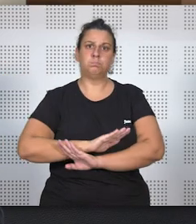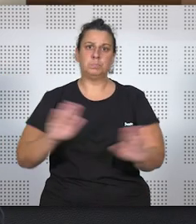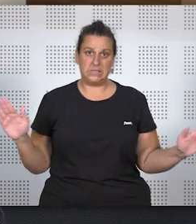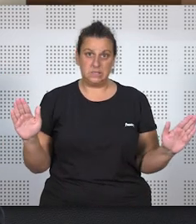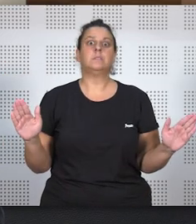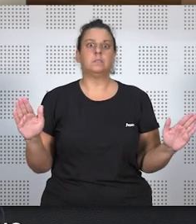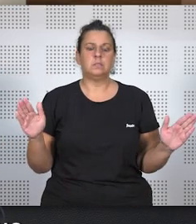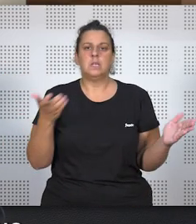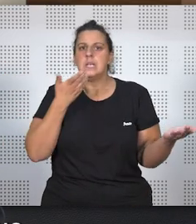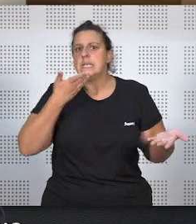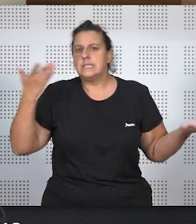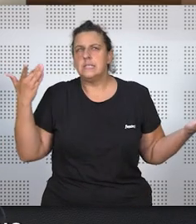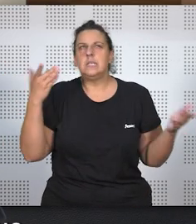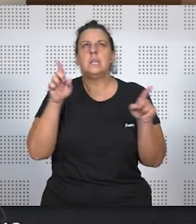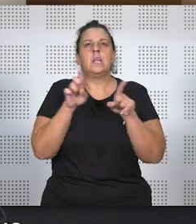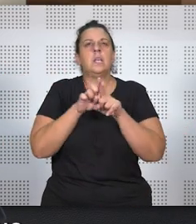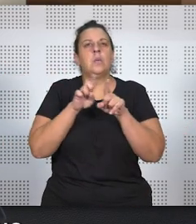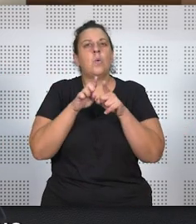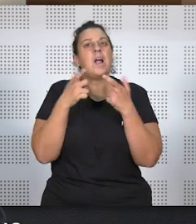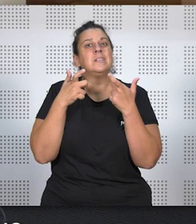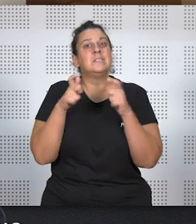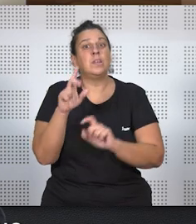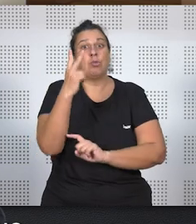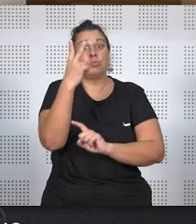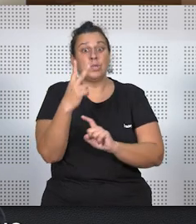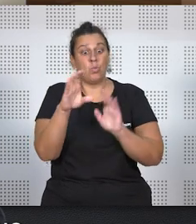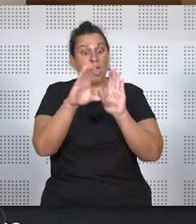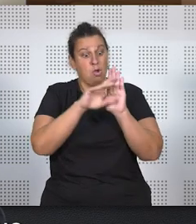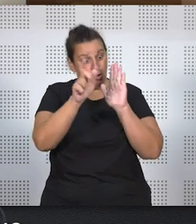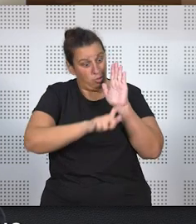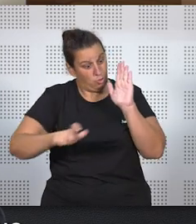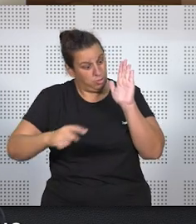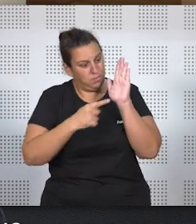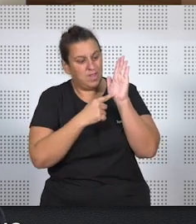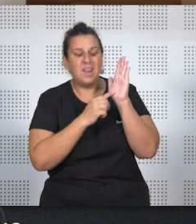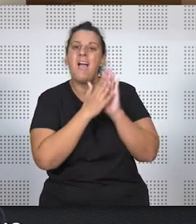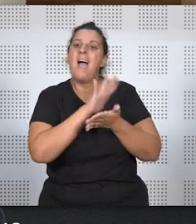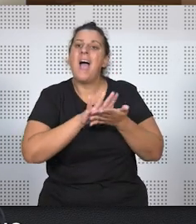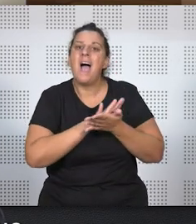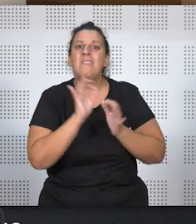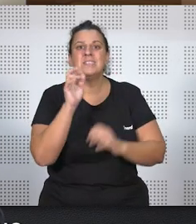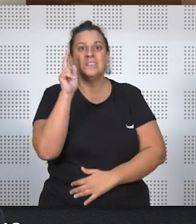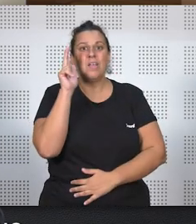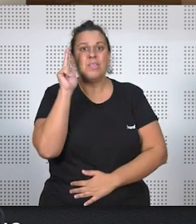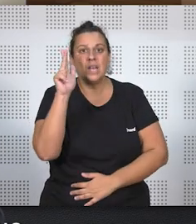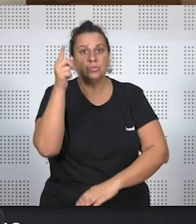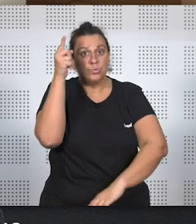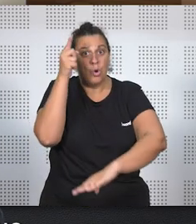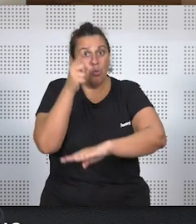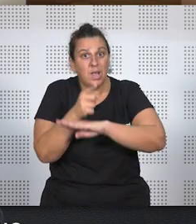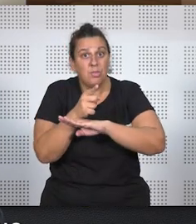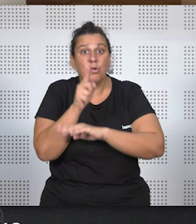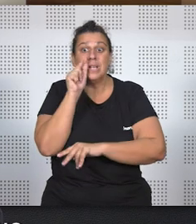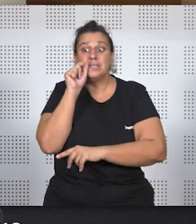incapacita. Si repasamos la sección segunda del Código Civil a que se refiere a los derechos y